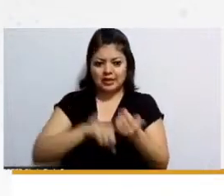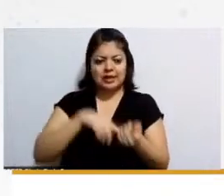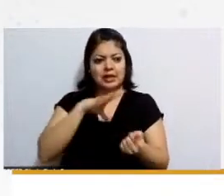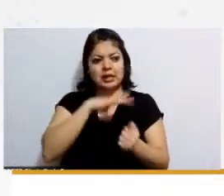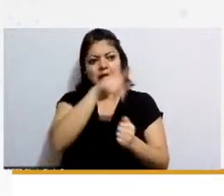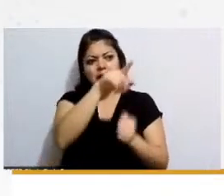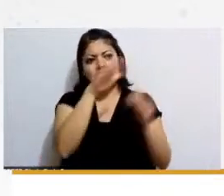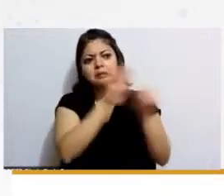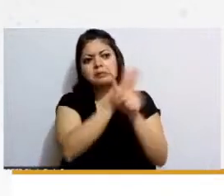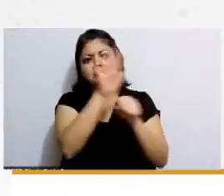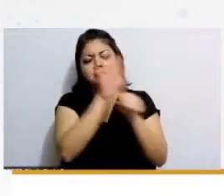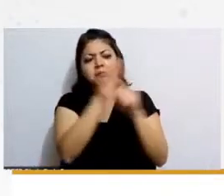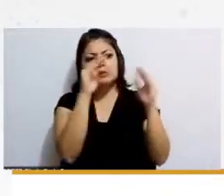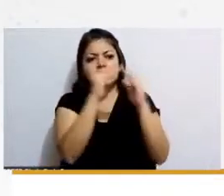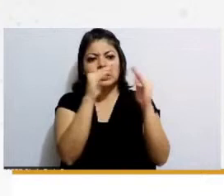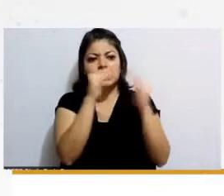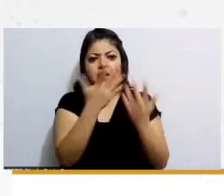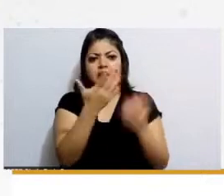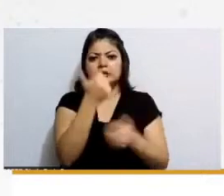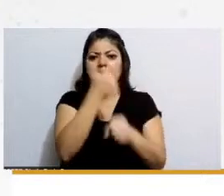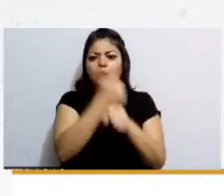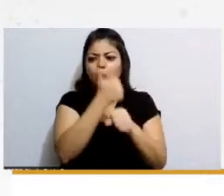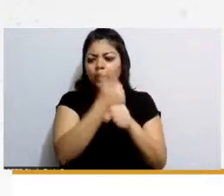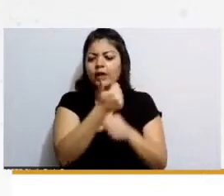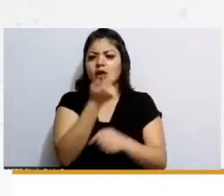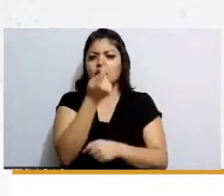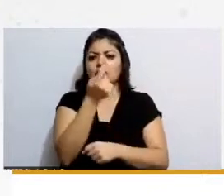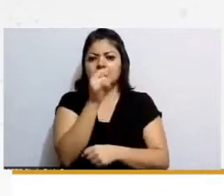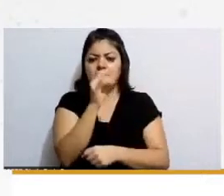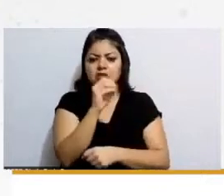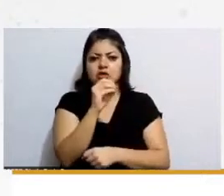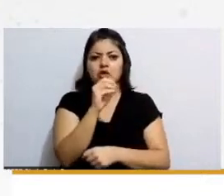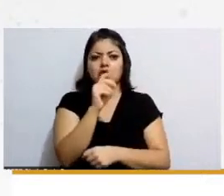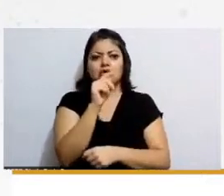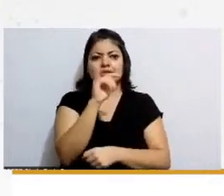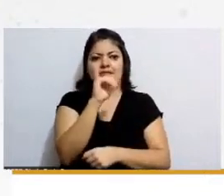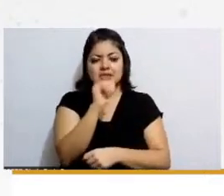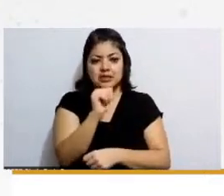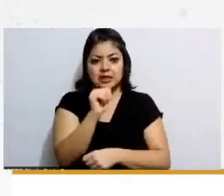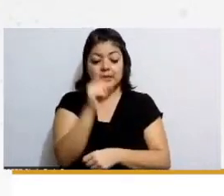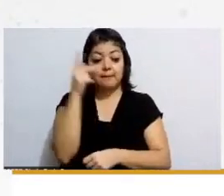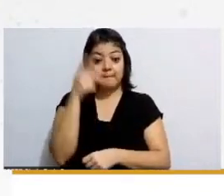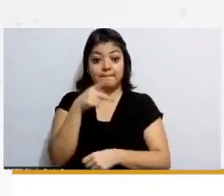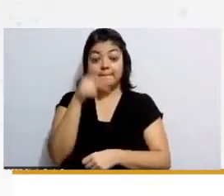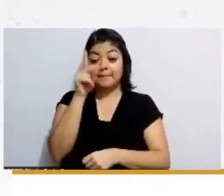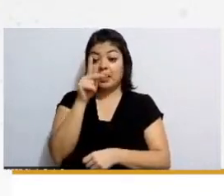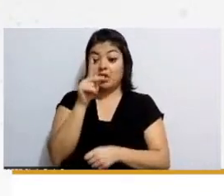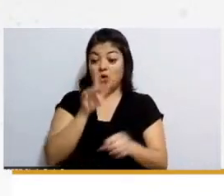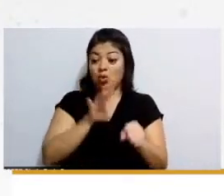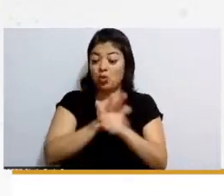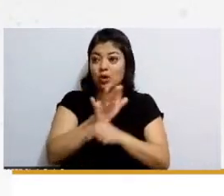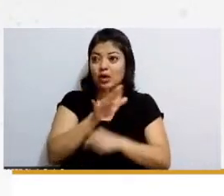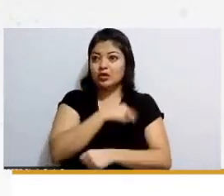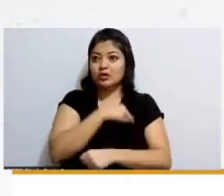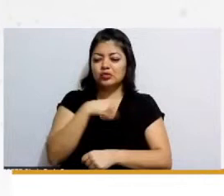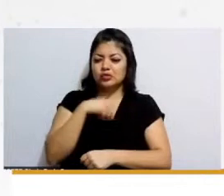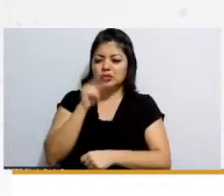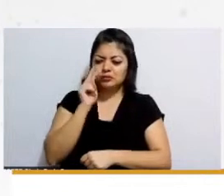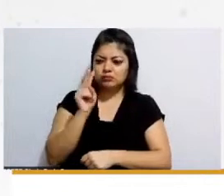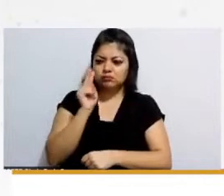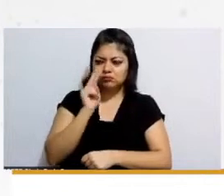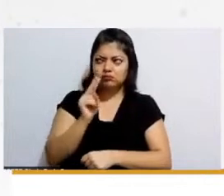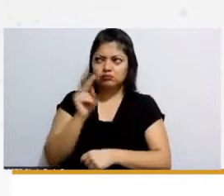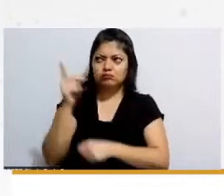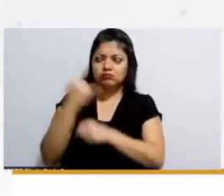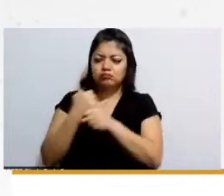casas están los abuelos los tíos las abuelas las tías pero lo que nos muestran los informes también es que tristemente a veces